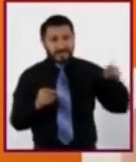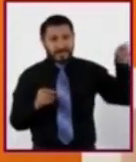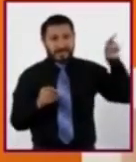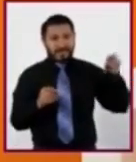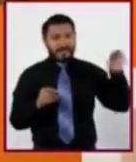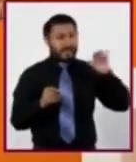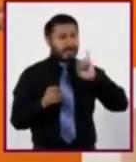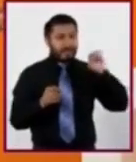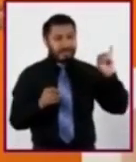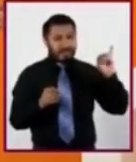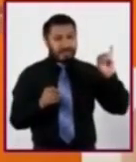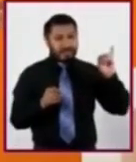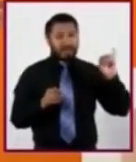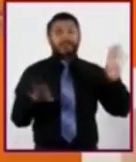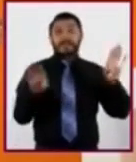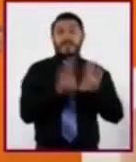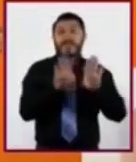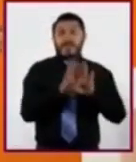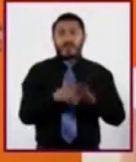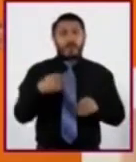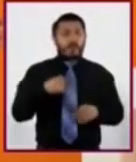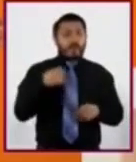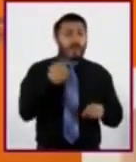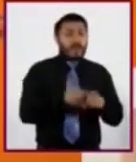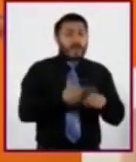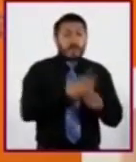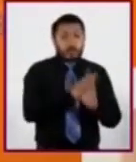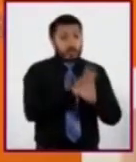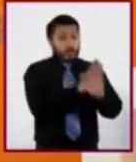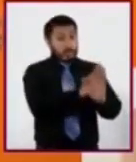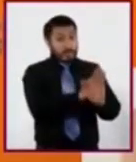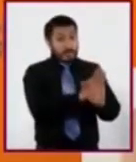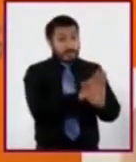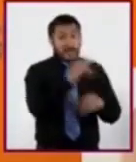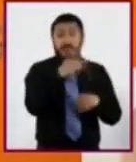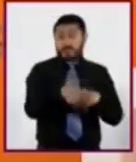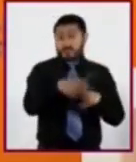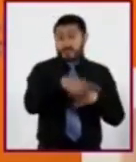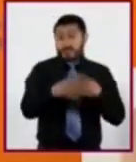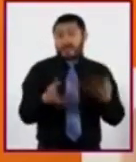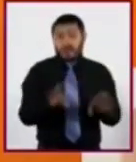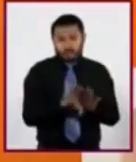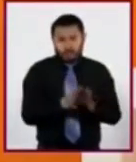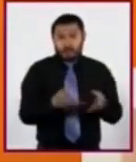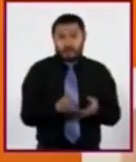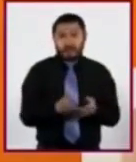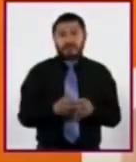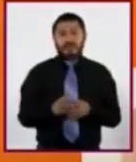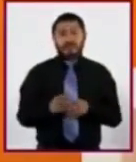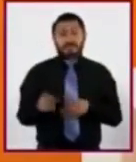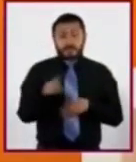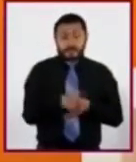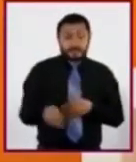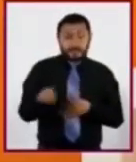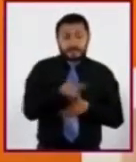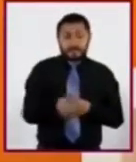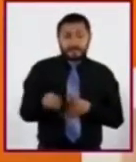¿Cómo puedo prevenir enfermedades y situaciones de riesgo? Círculo inferior.